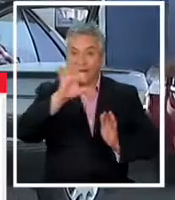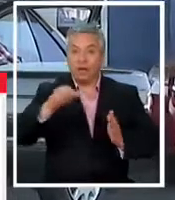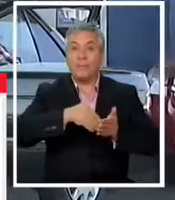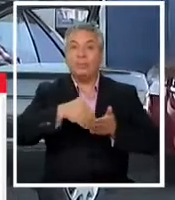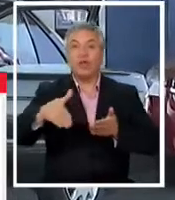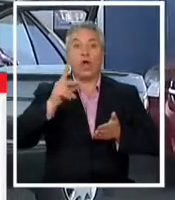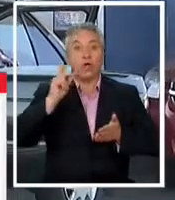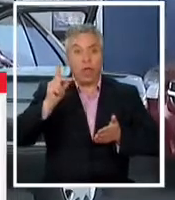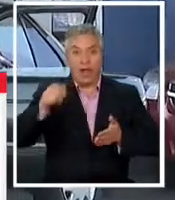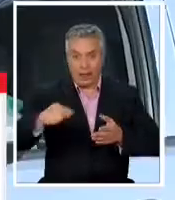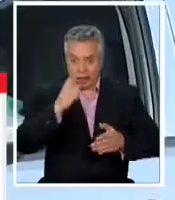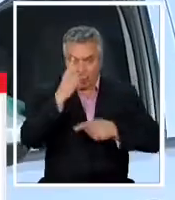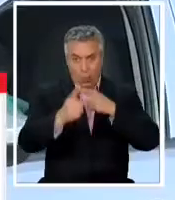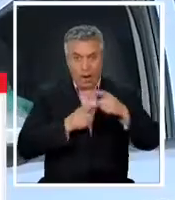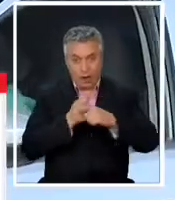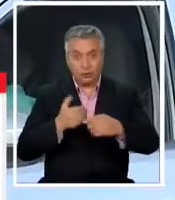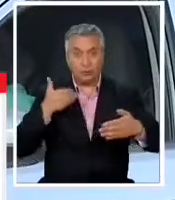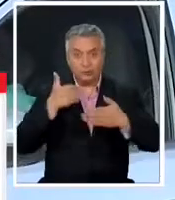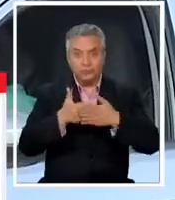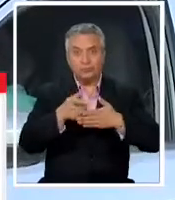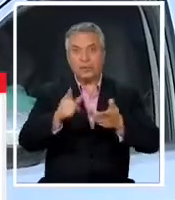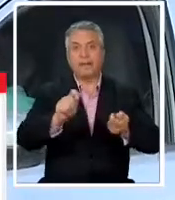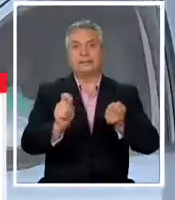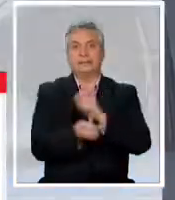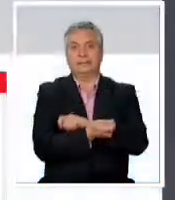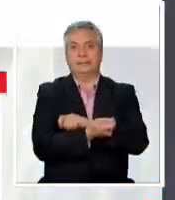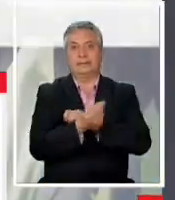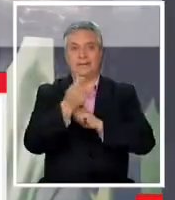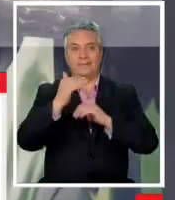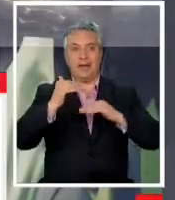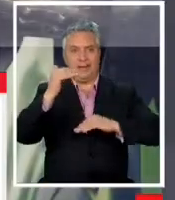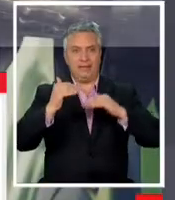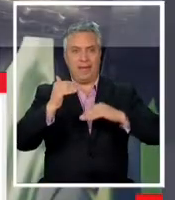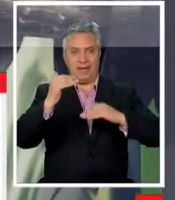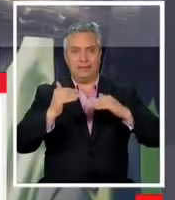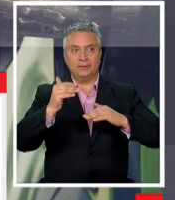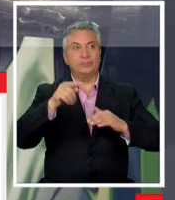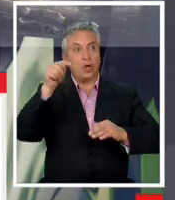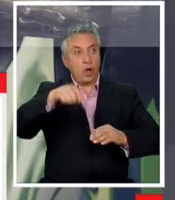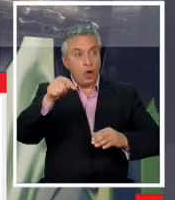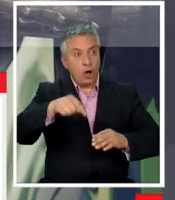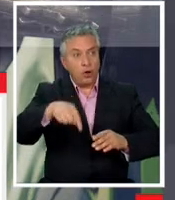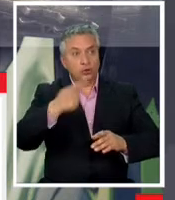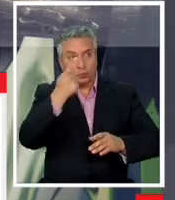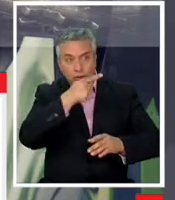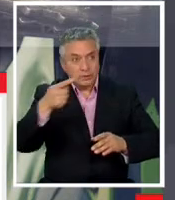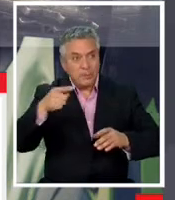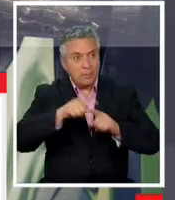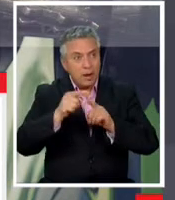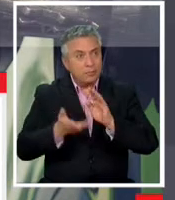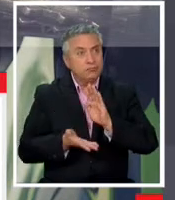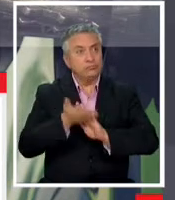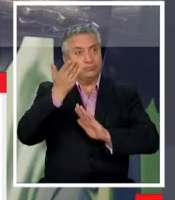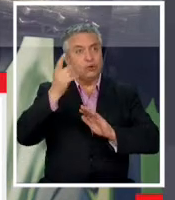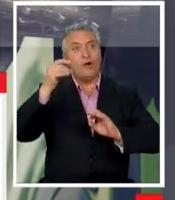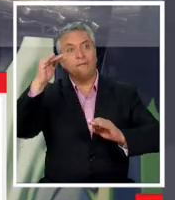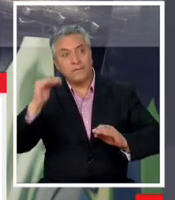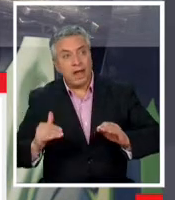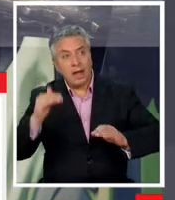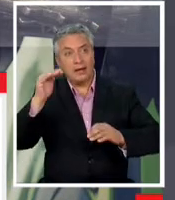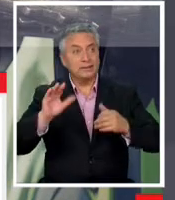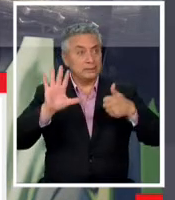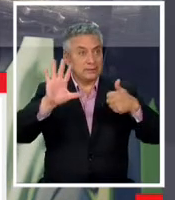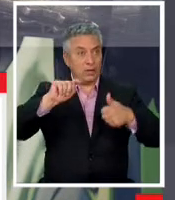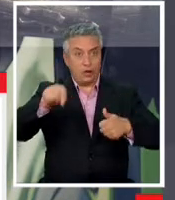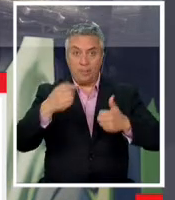dólares hasta fin de año se modificó la banda de acción del MEPCO o sea si hoy las variaciones semanales al alza o a la baja son de